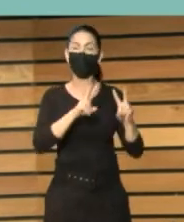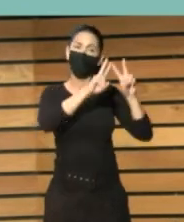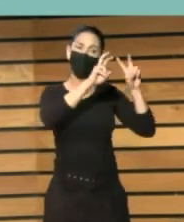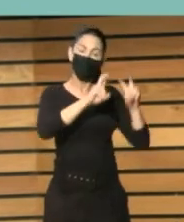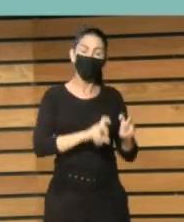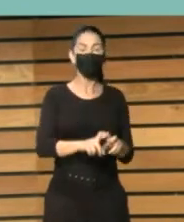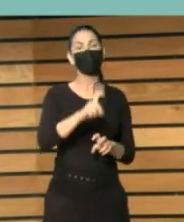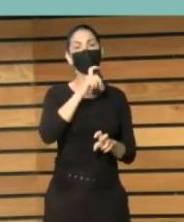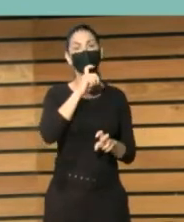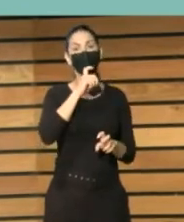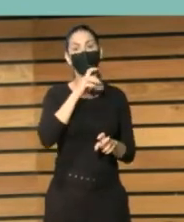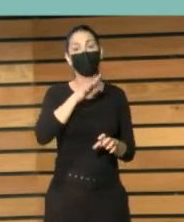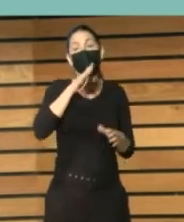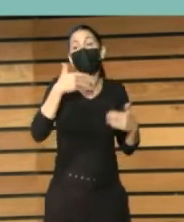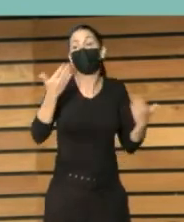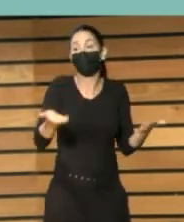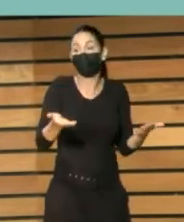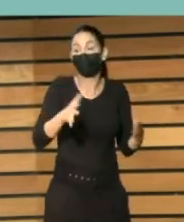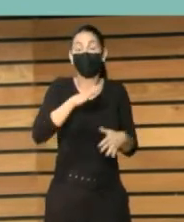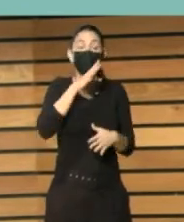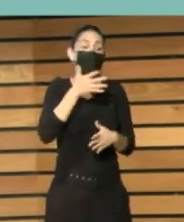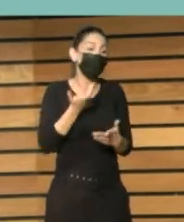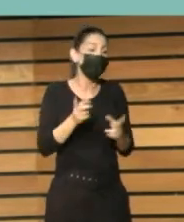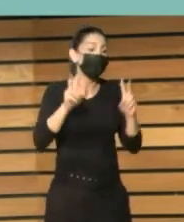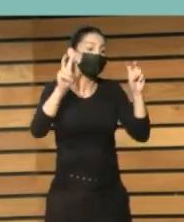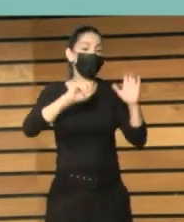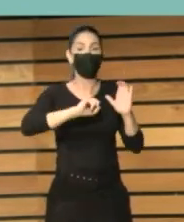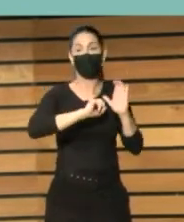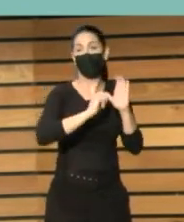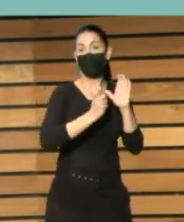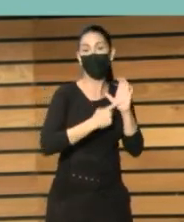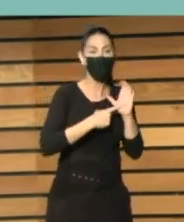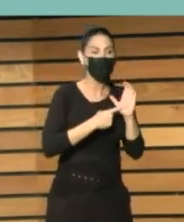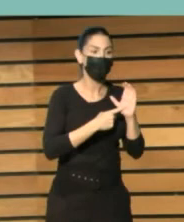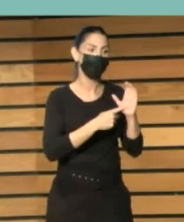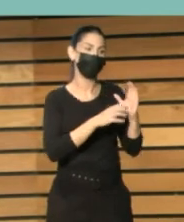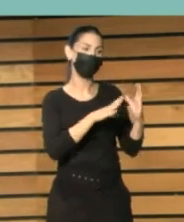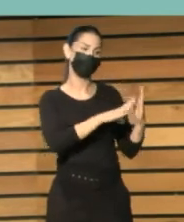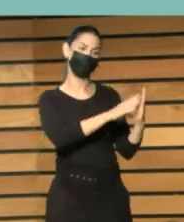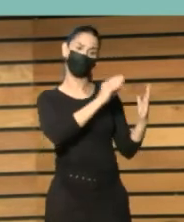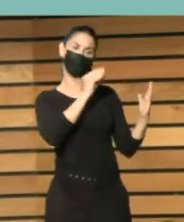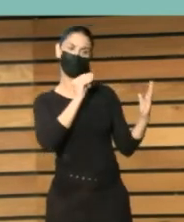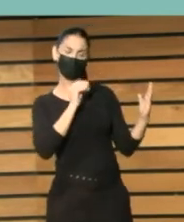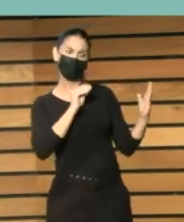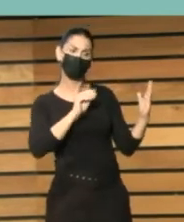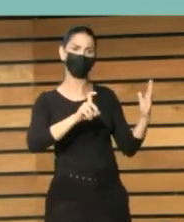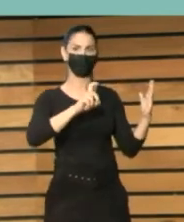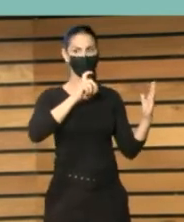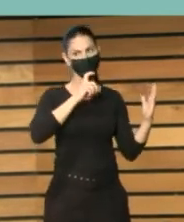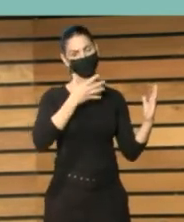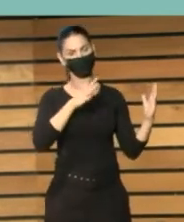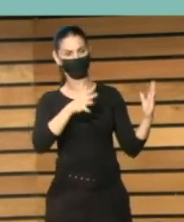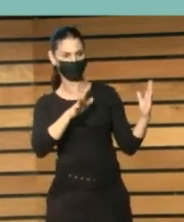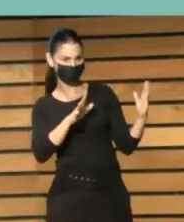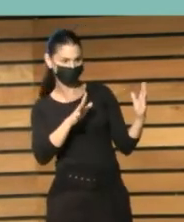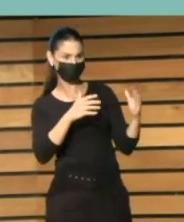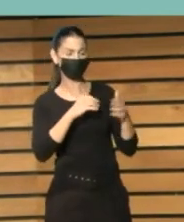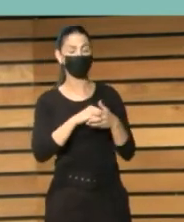complicado a veces, porque hay lagunas legales, hay cuestiones de interpretación, muchas veces falta información, etc.